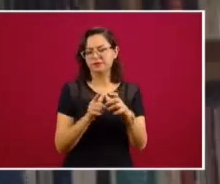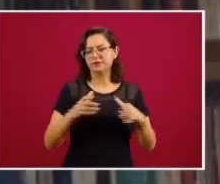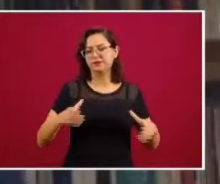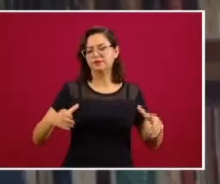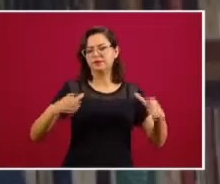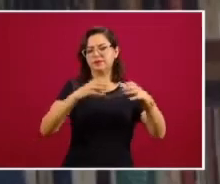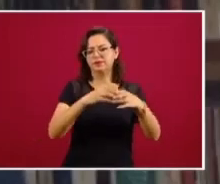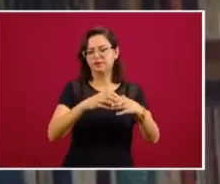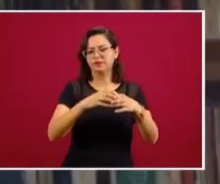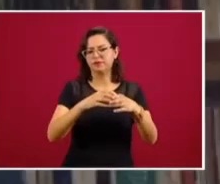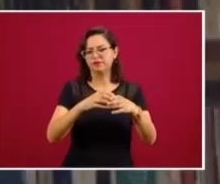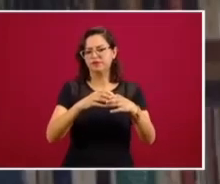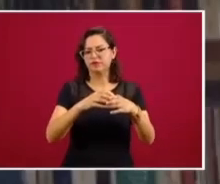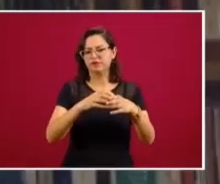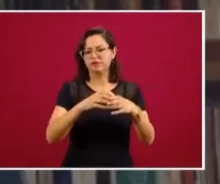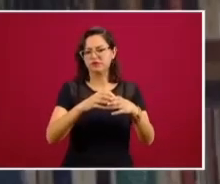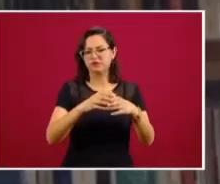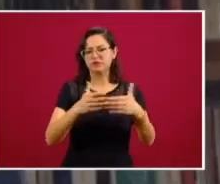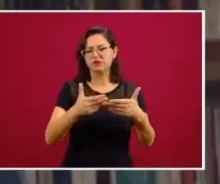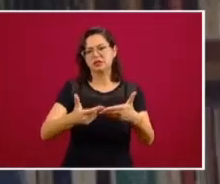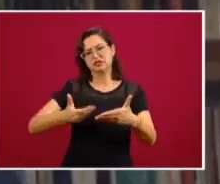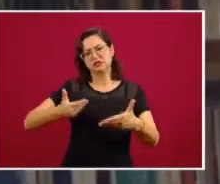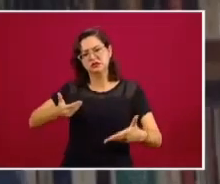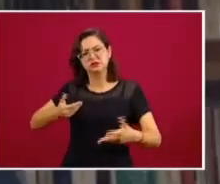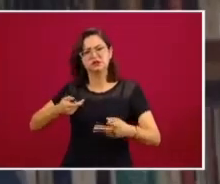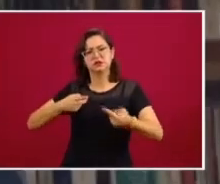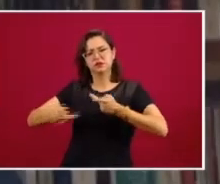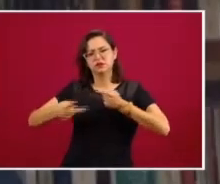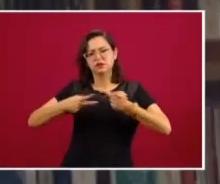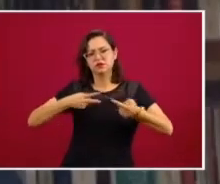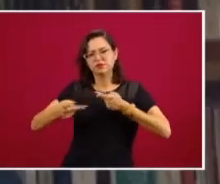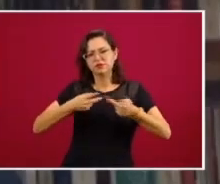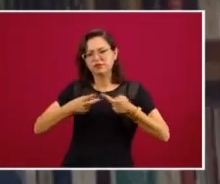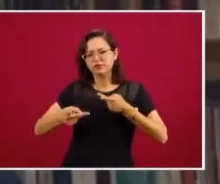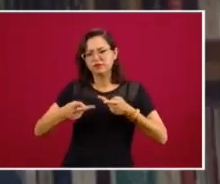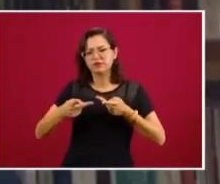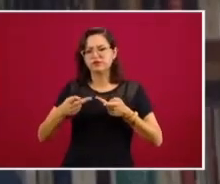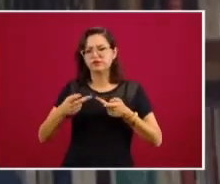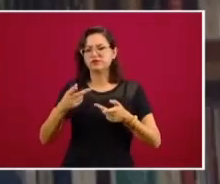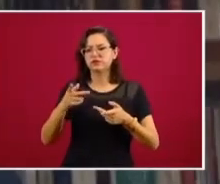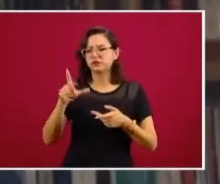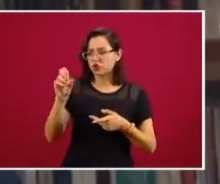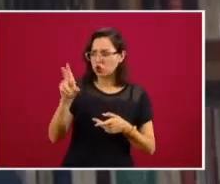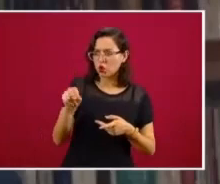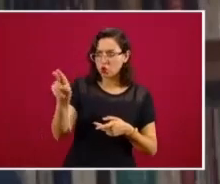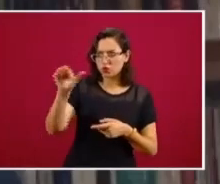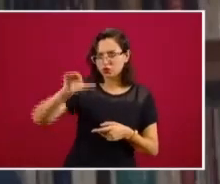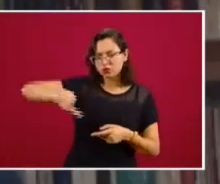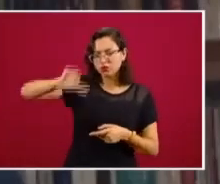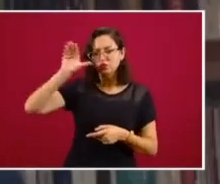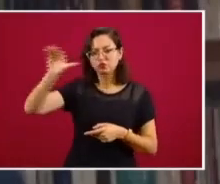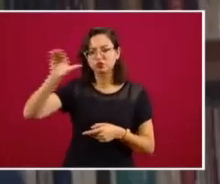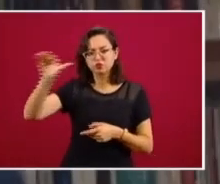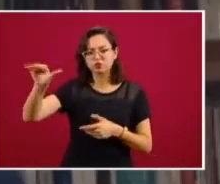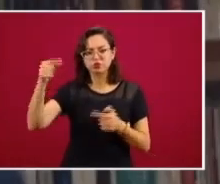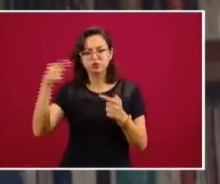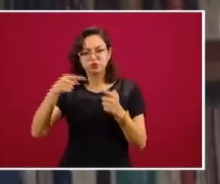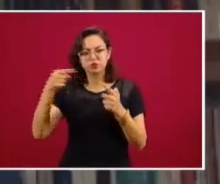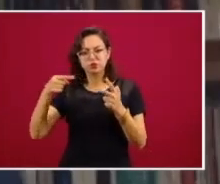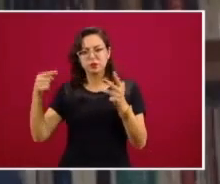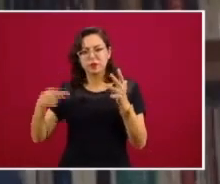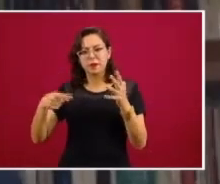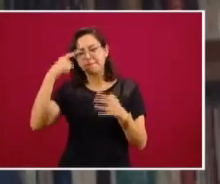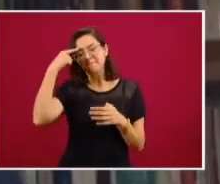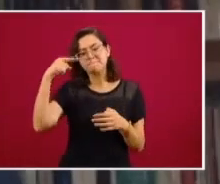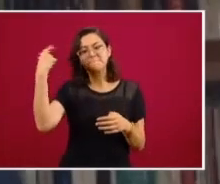tomando las previsiones necesarias por parte de la ONU, con el fin de evitar